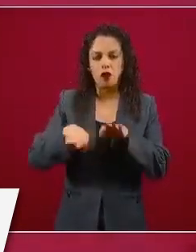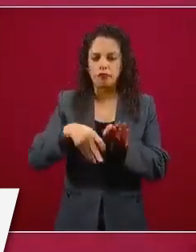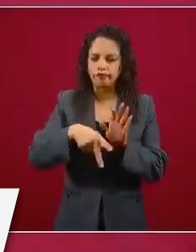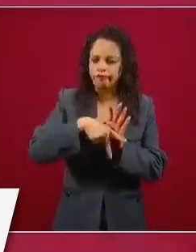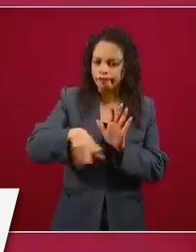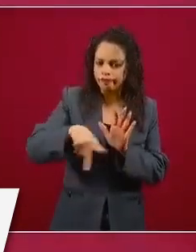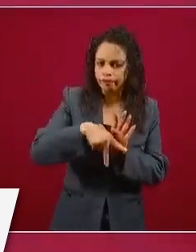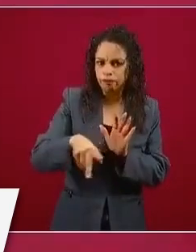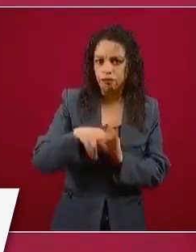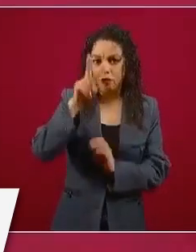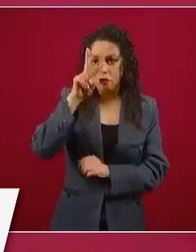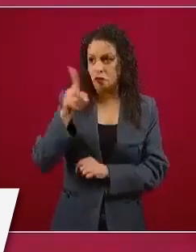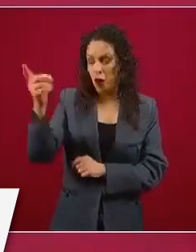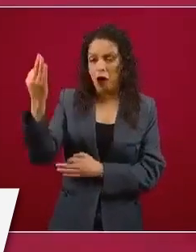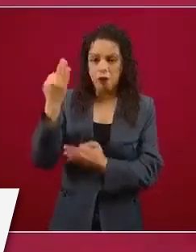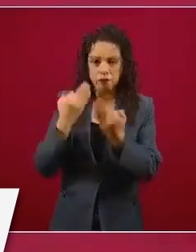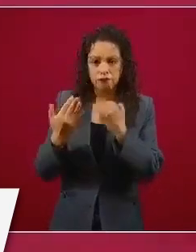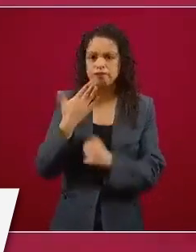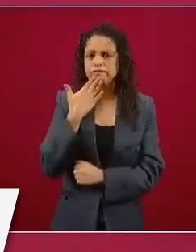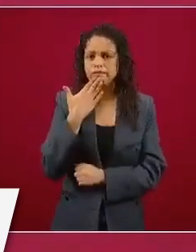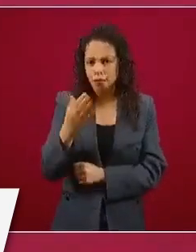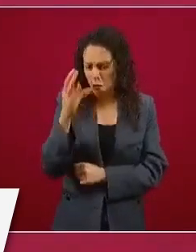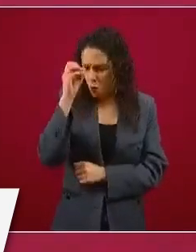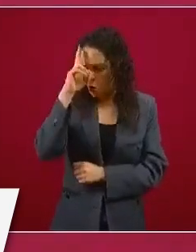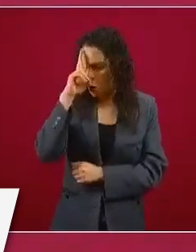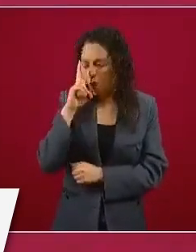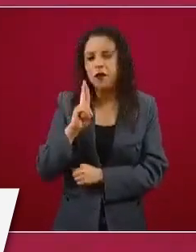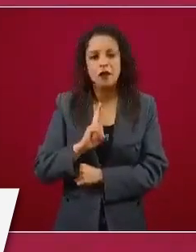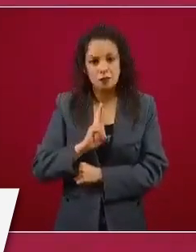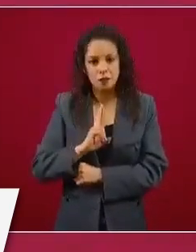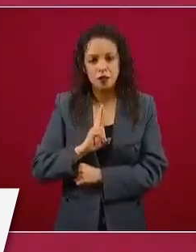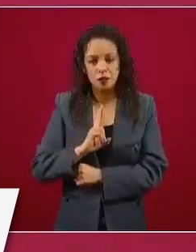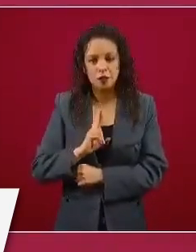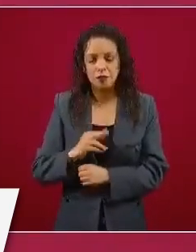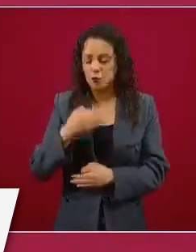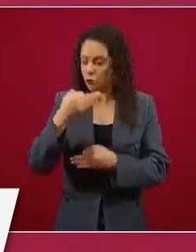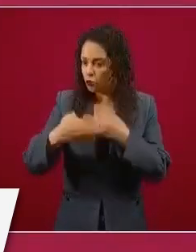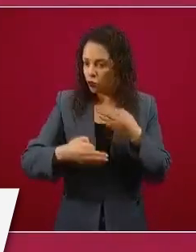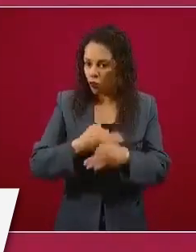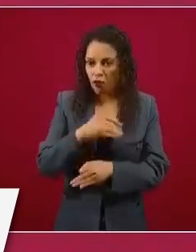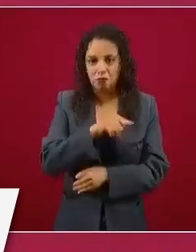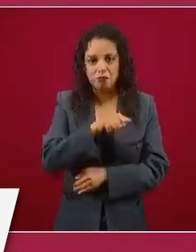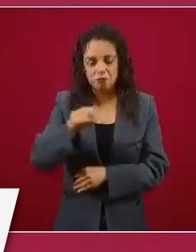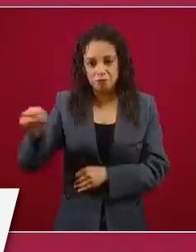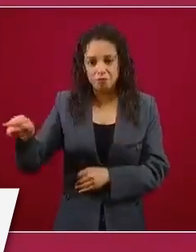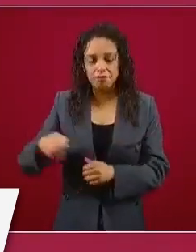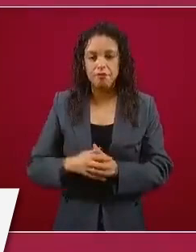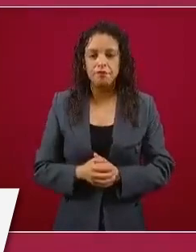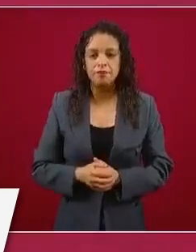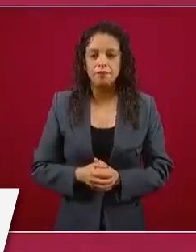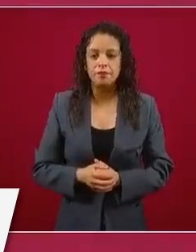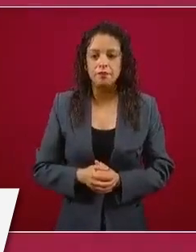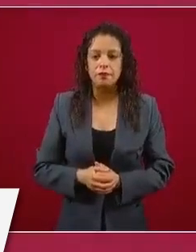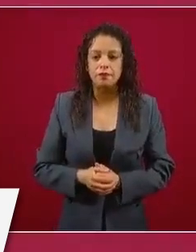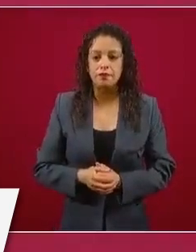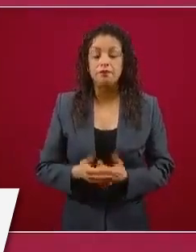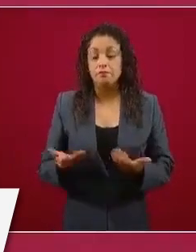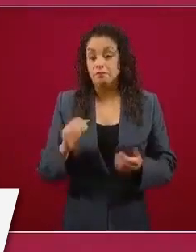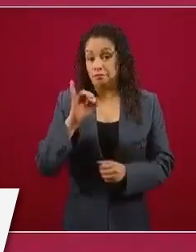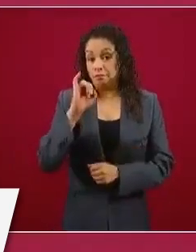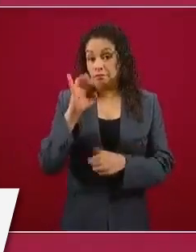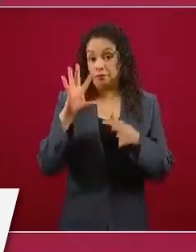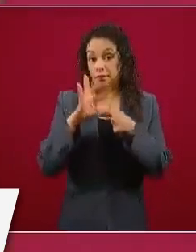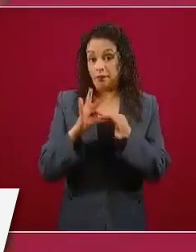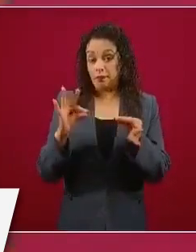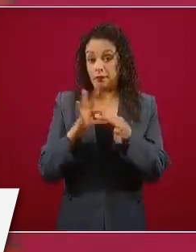respeto todos los medios de comunicación, destacaron la